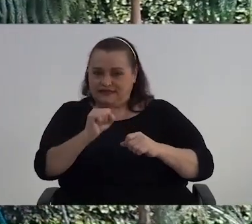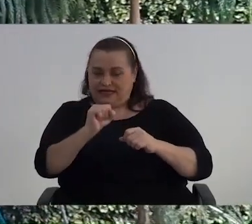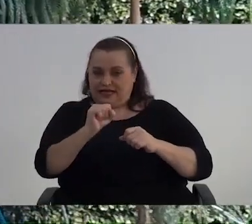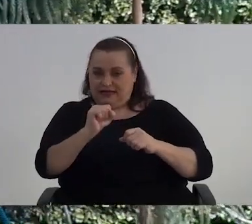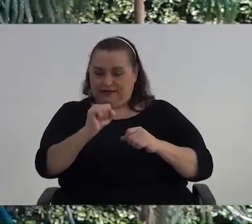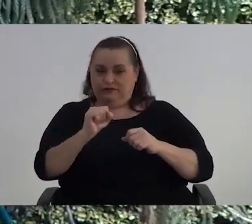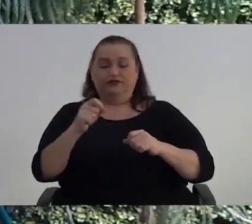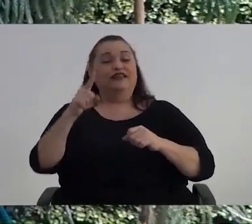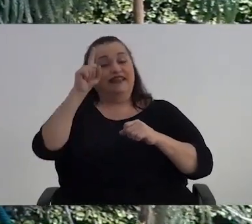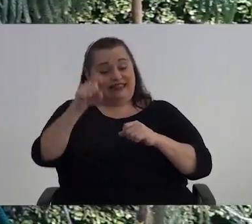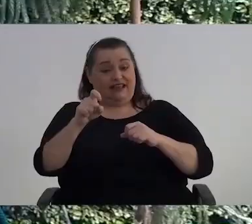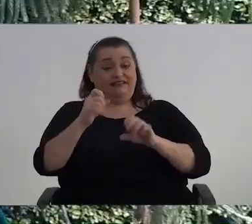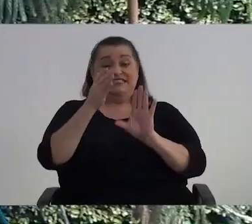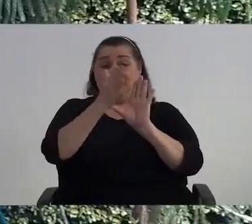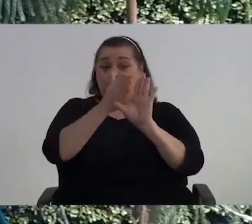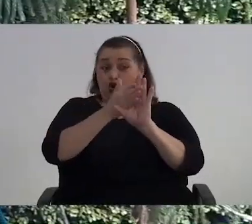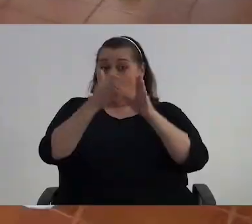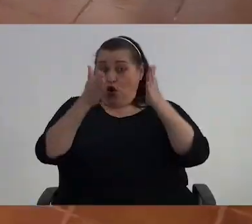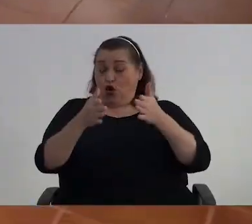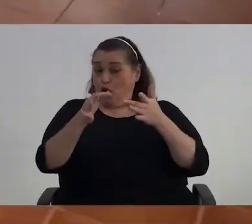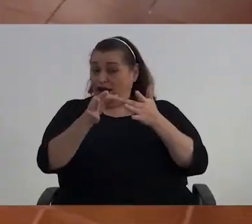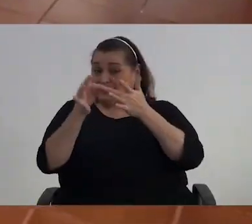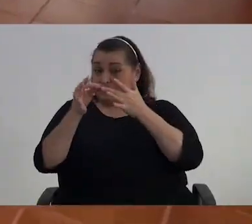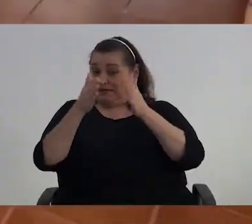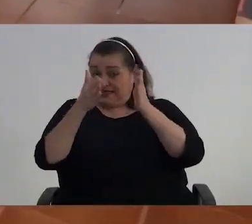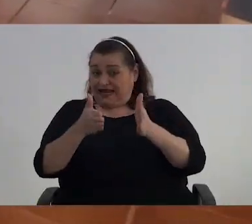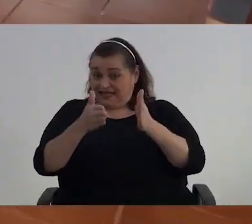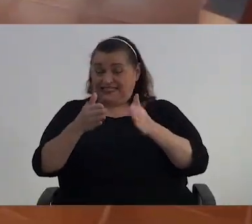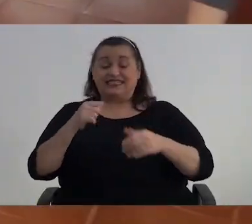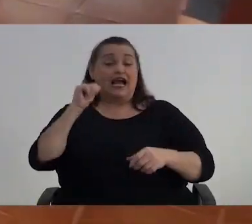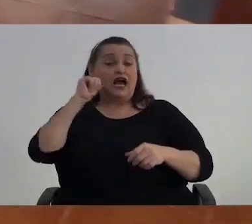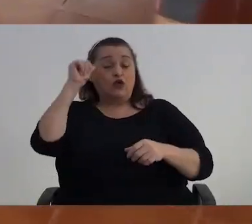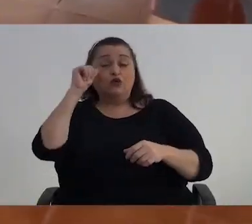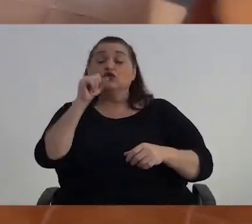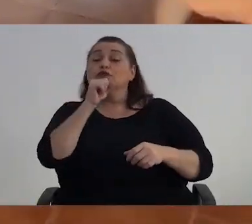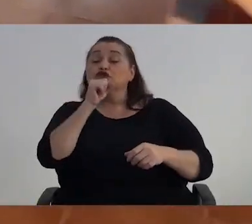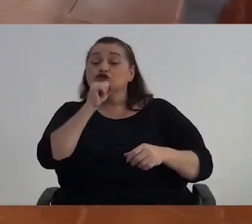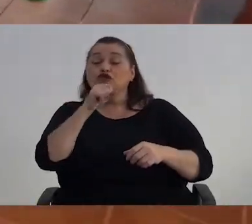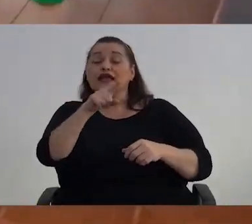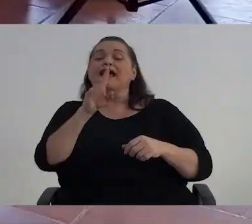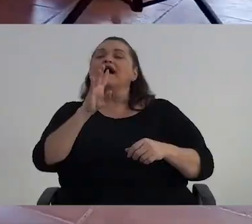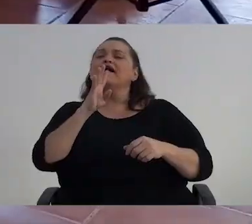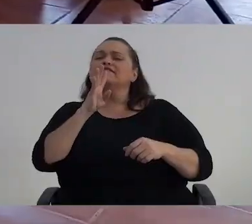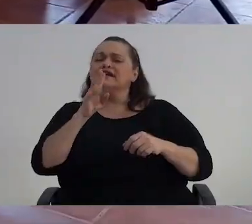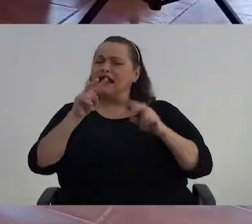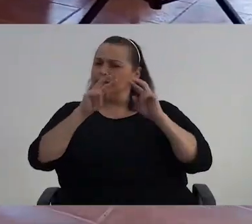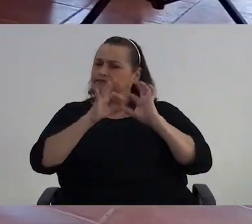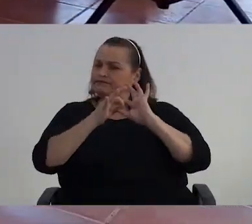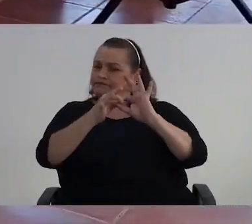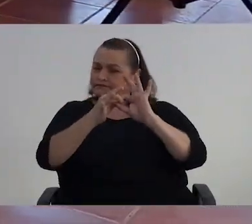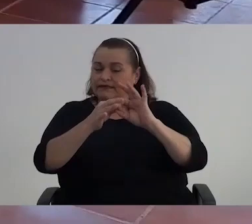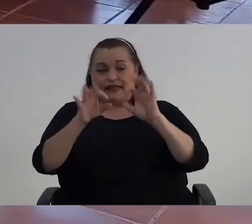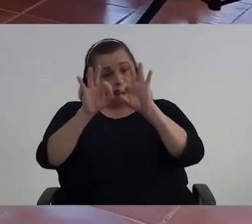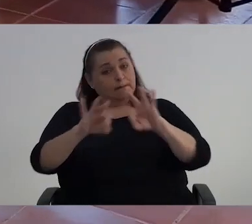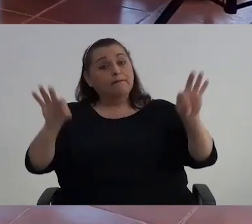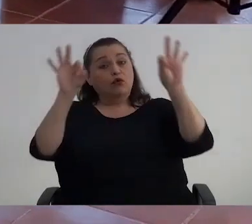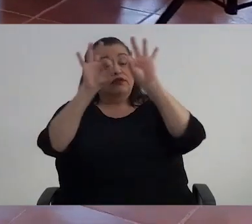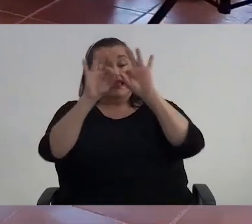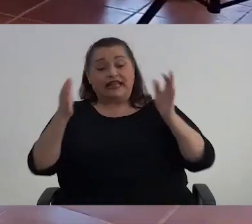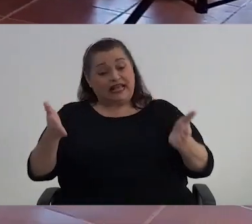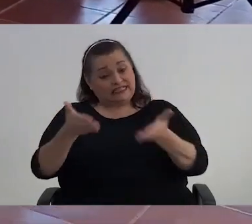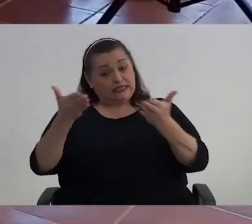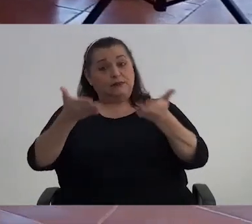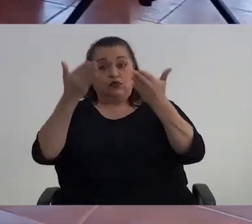Siriniach Psicóloga especialista En adulto mayor Y síndromes demenciales Abordará aspectos importantes De la estimulación